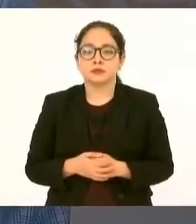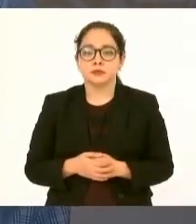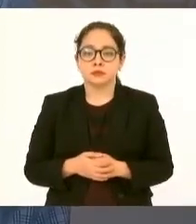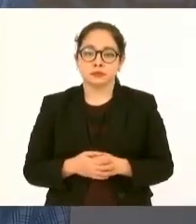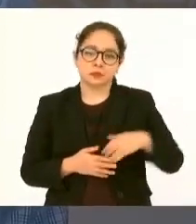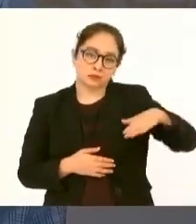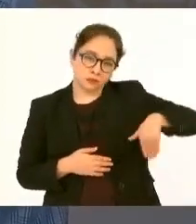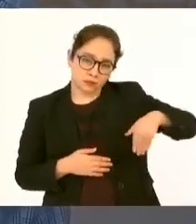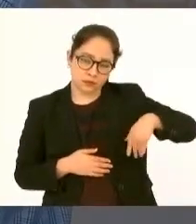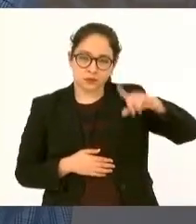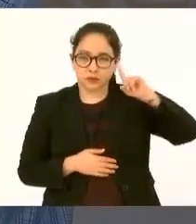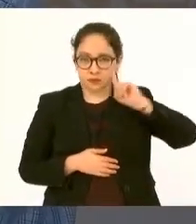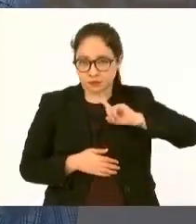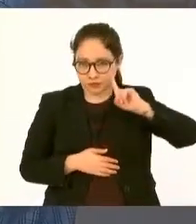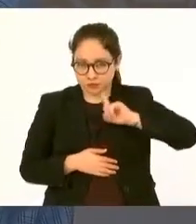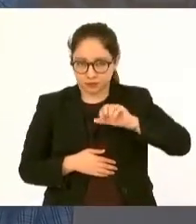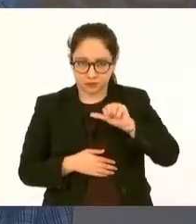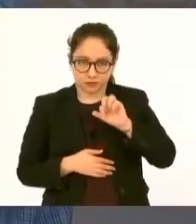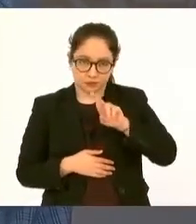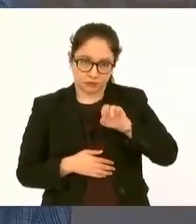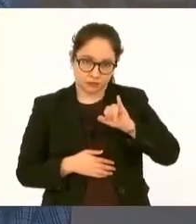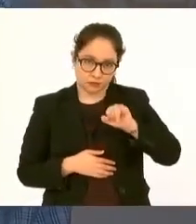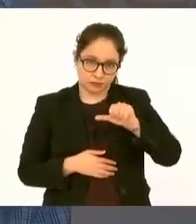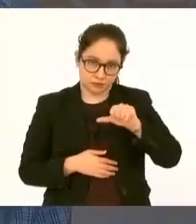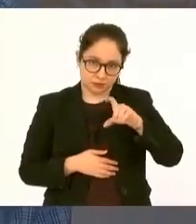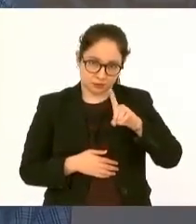aquí en Veracruz